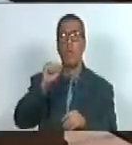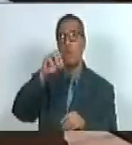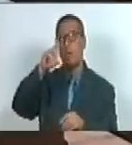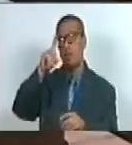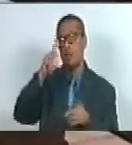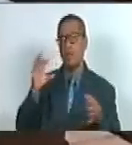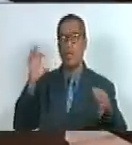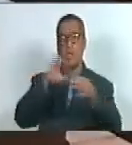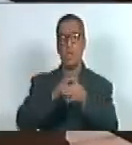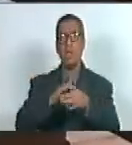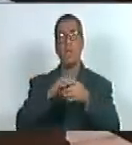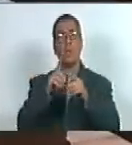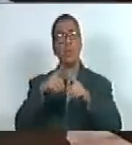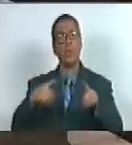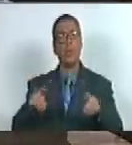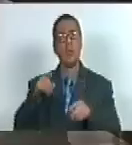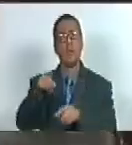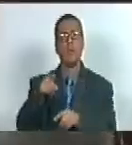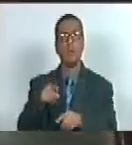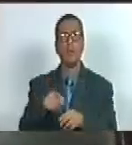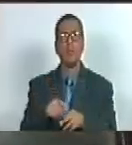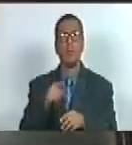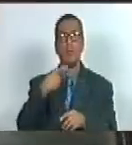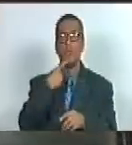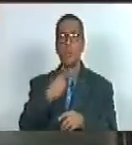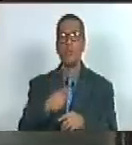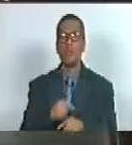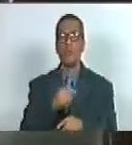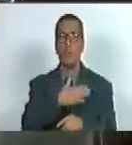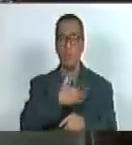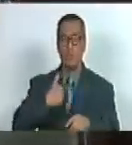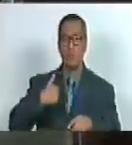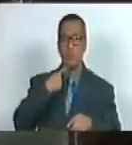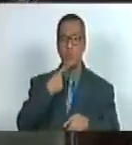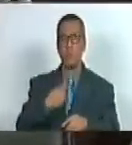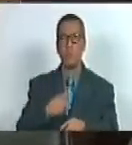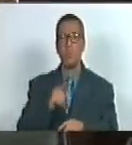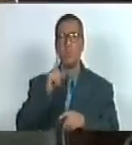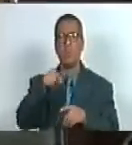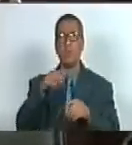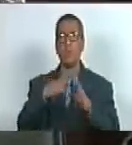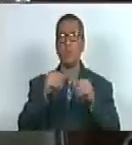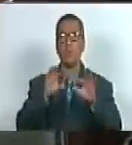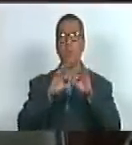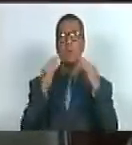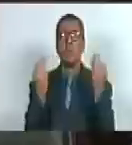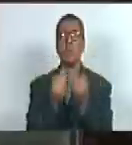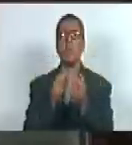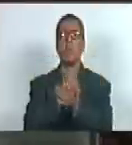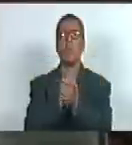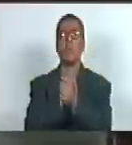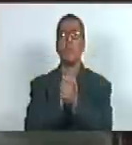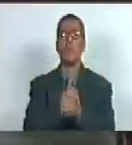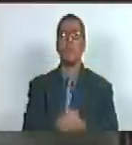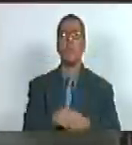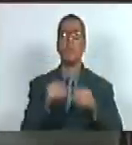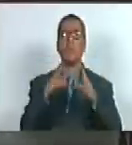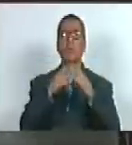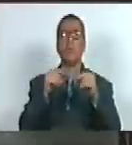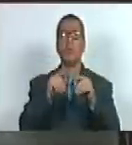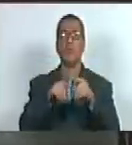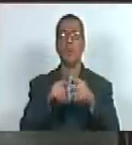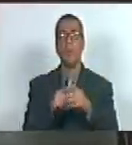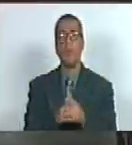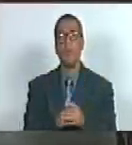alianza democrática quiere expresar también frente a la familia los amigos las amigas